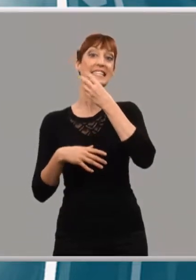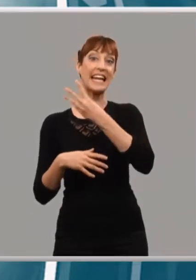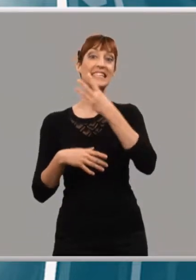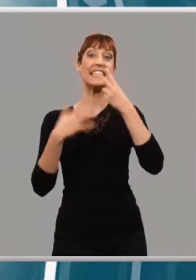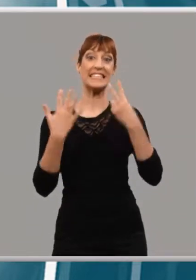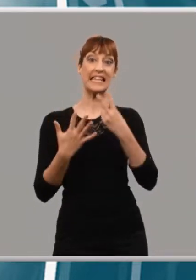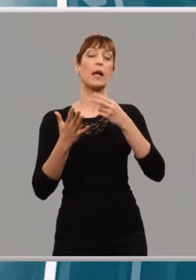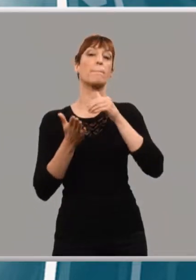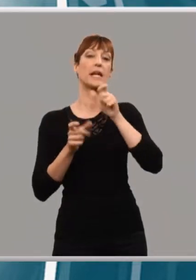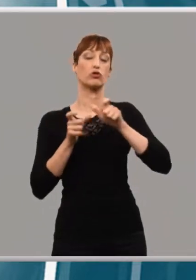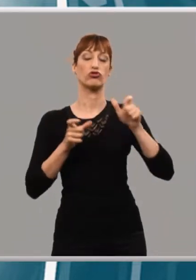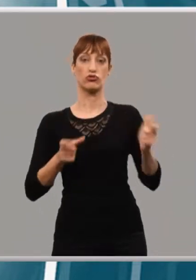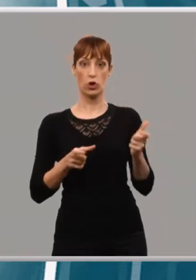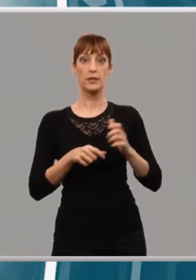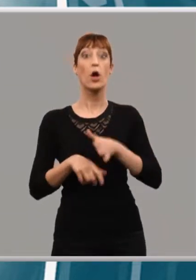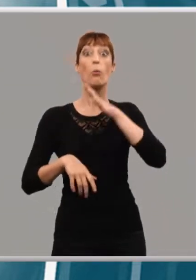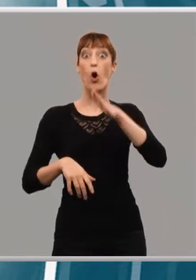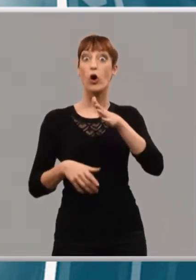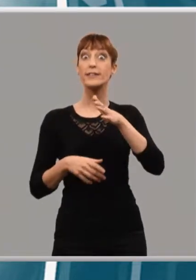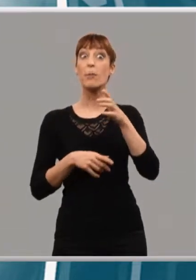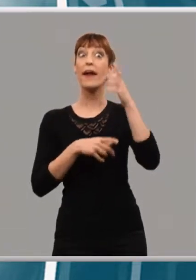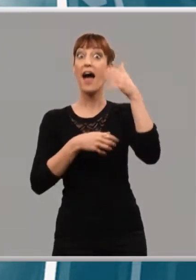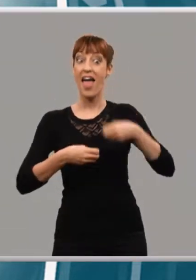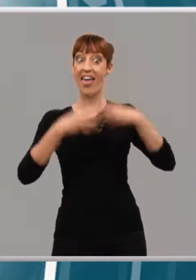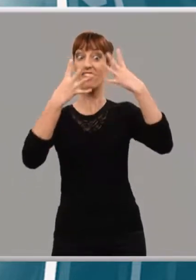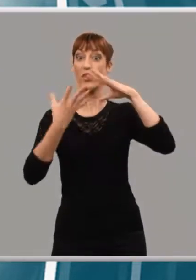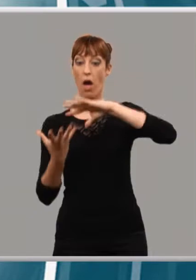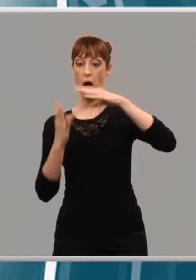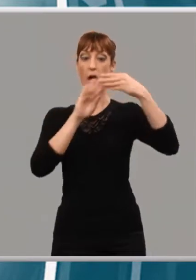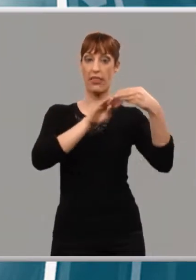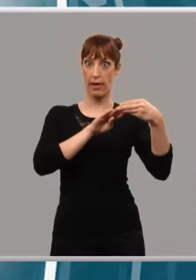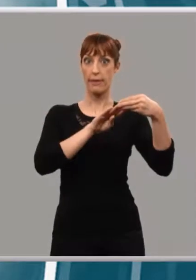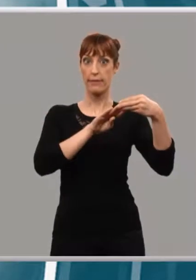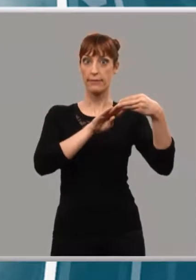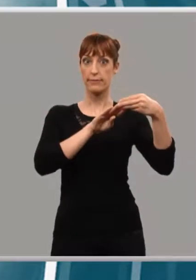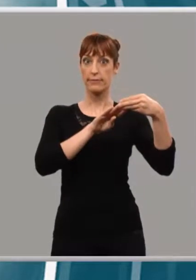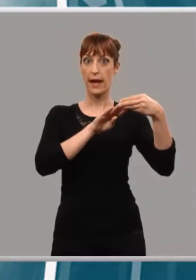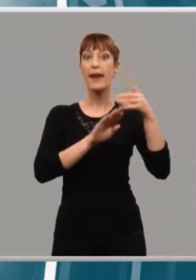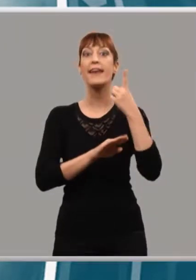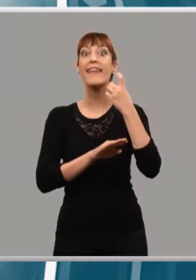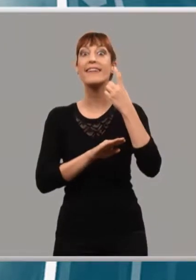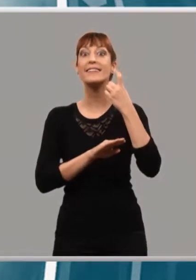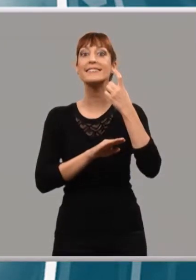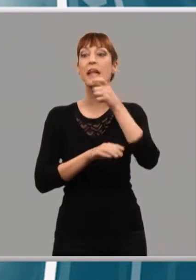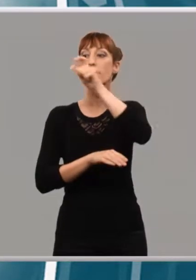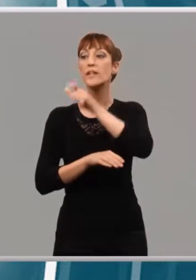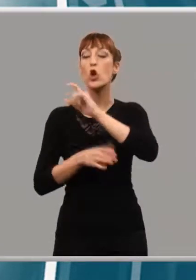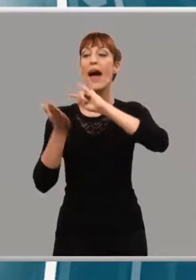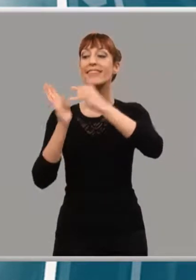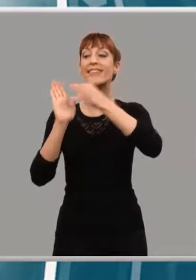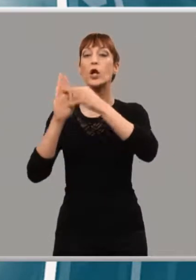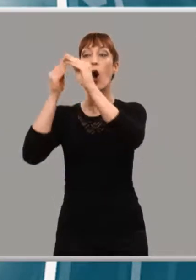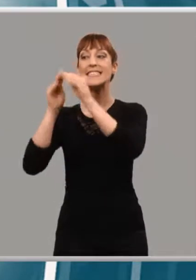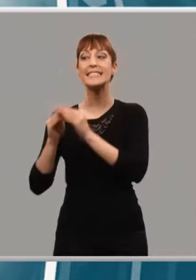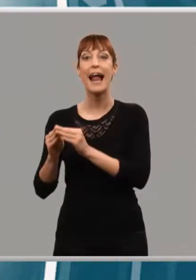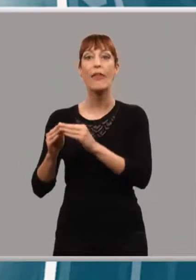del Dividido Digital. Para llevar a cabo esa adaptación, cada comunidad de vecinos deberá contactar con un instalador registrado. ¿Ya estaría